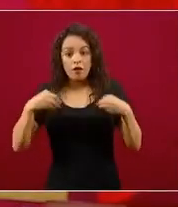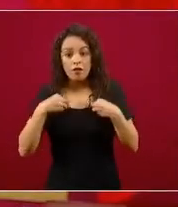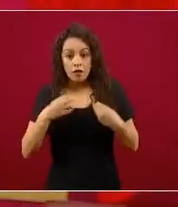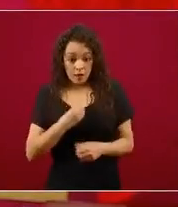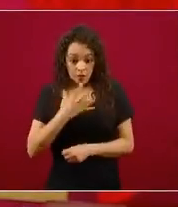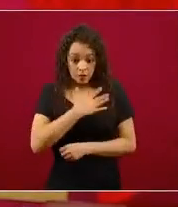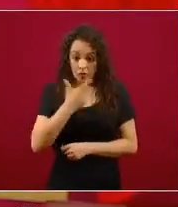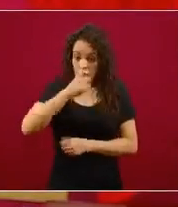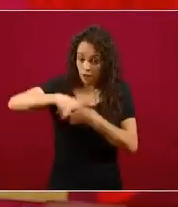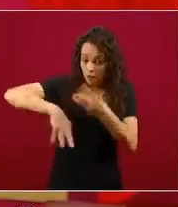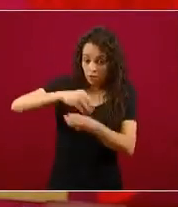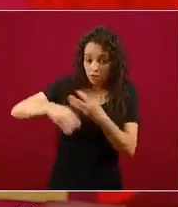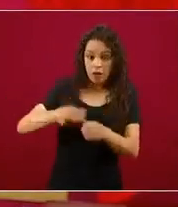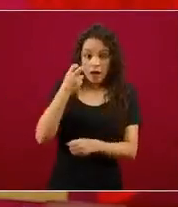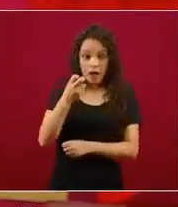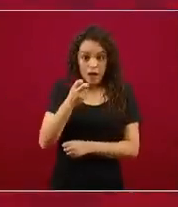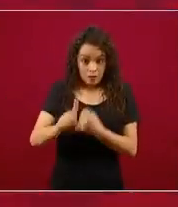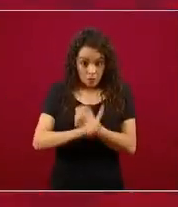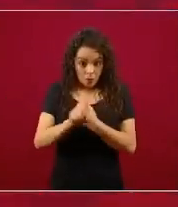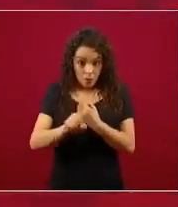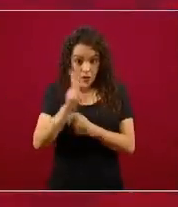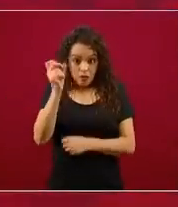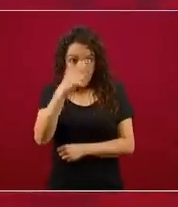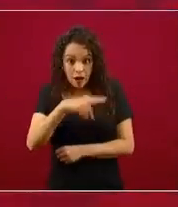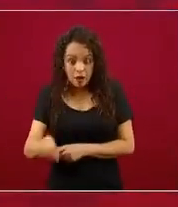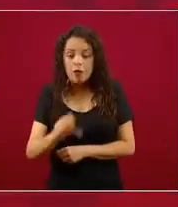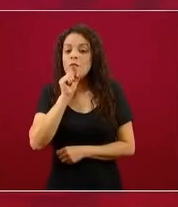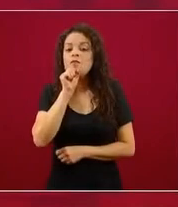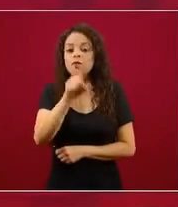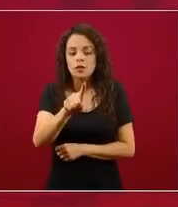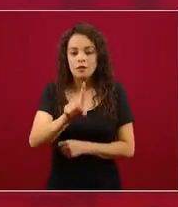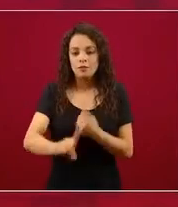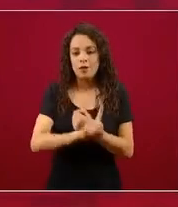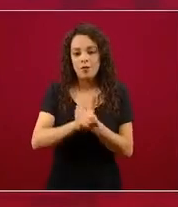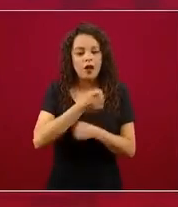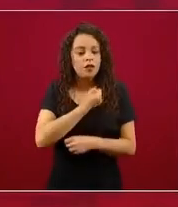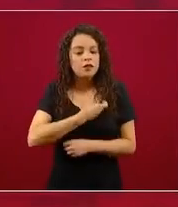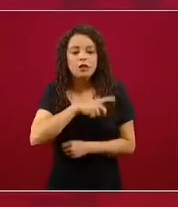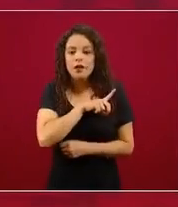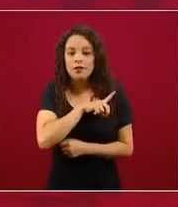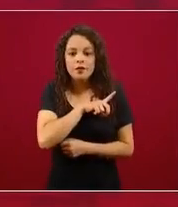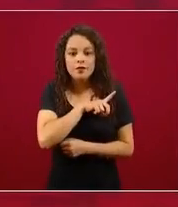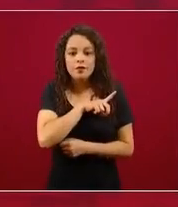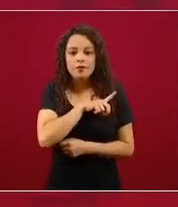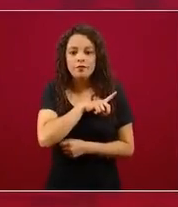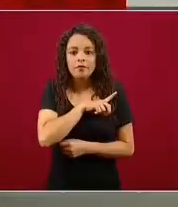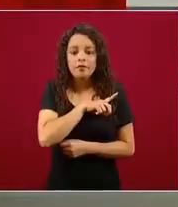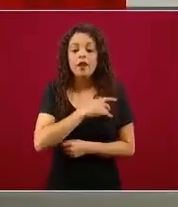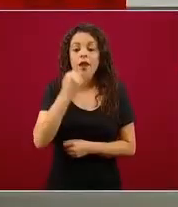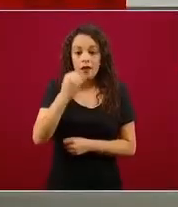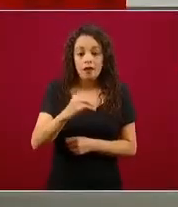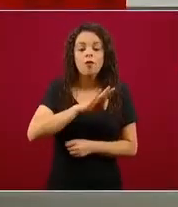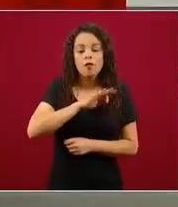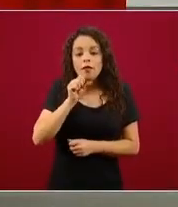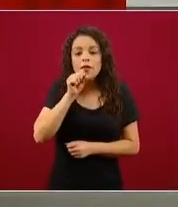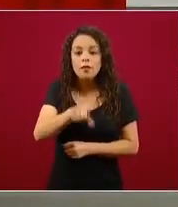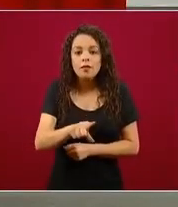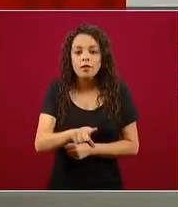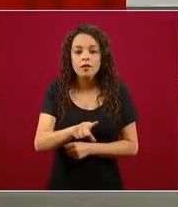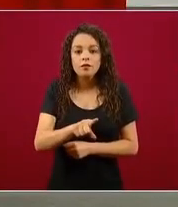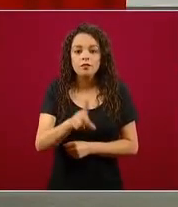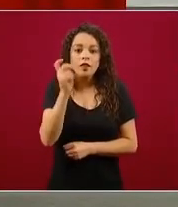Si se daña el bienestar y la economía, también se daña la salud y en última instancia puede dañarse la vida. Entonces,